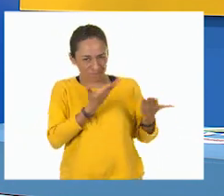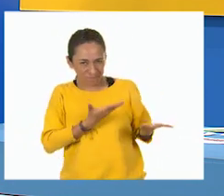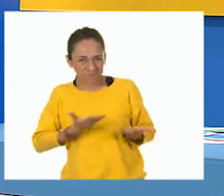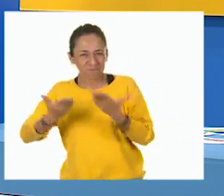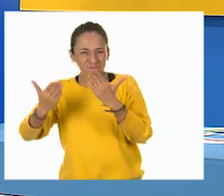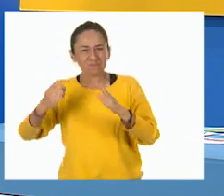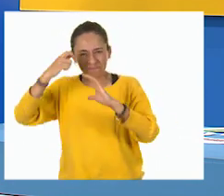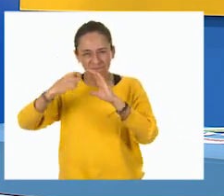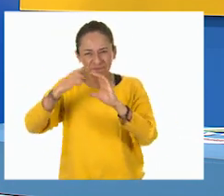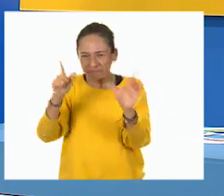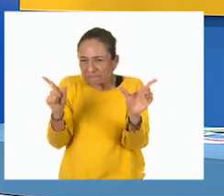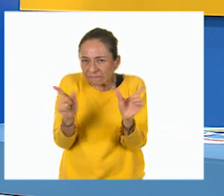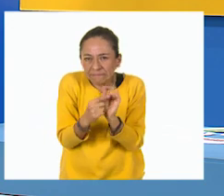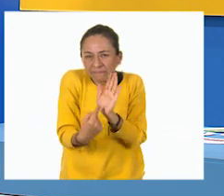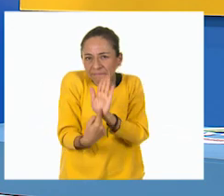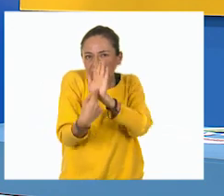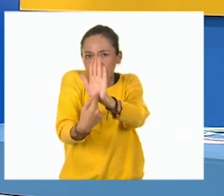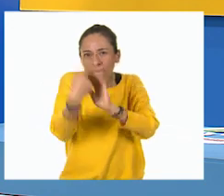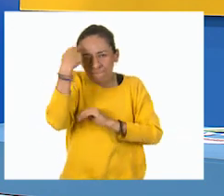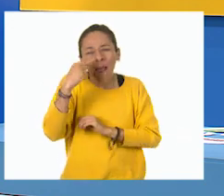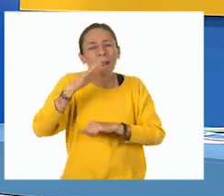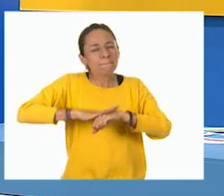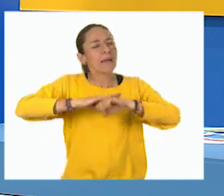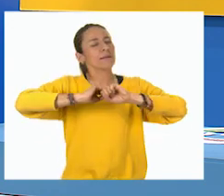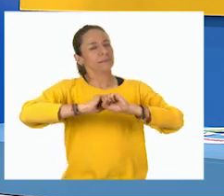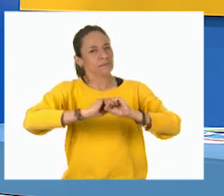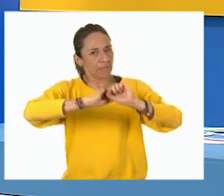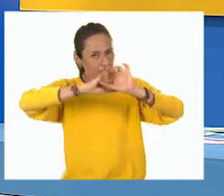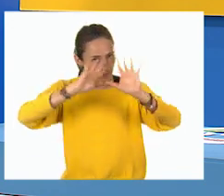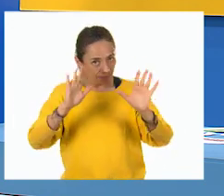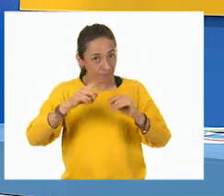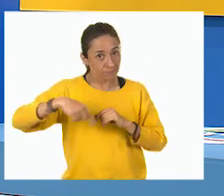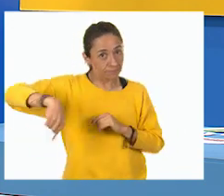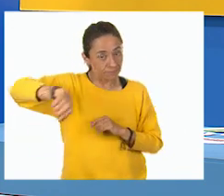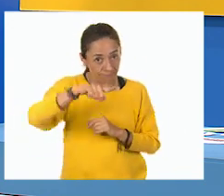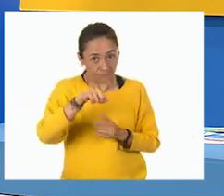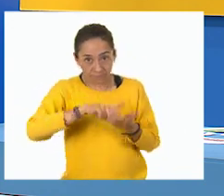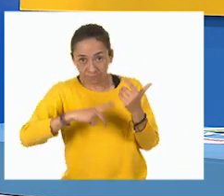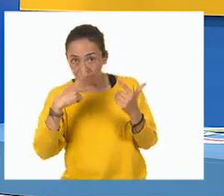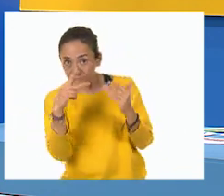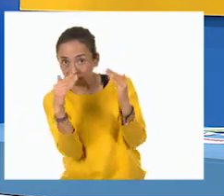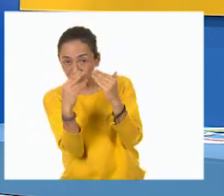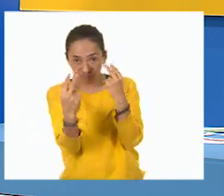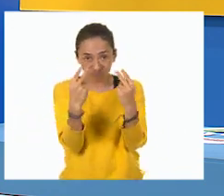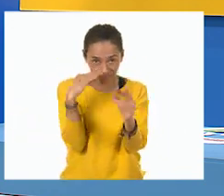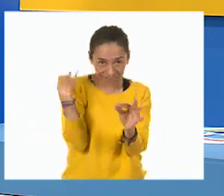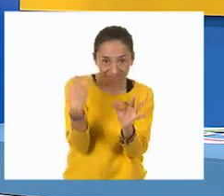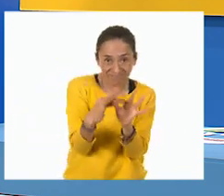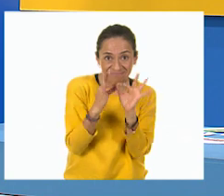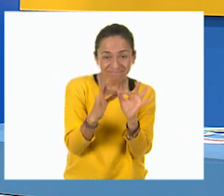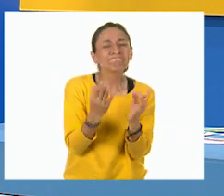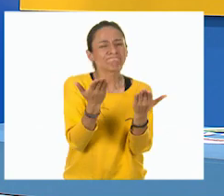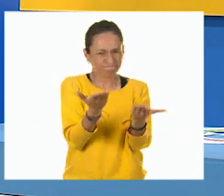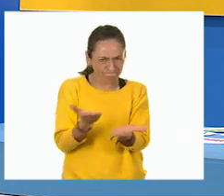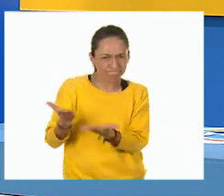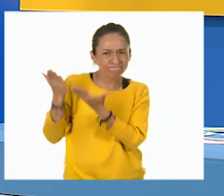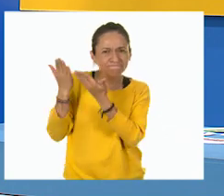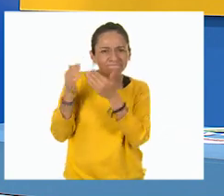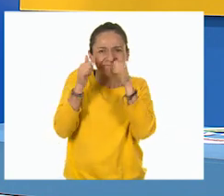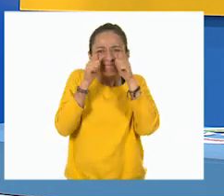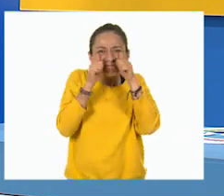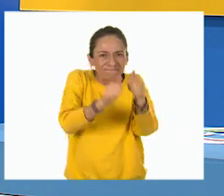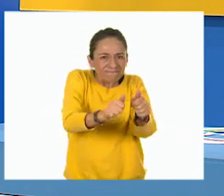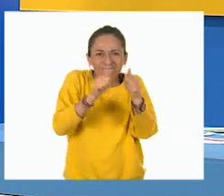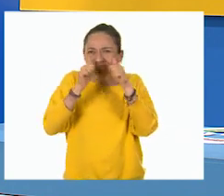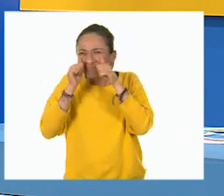para ilustrar un poco este punto. Así que si están listas y listos allá en casa, les invito a que pongamos atención para